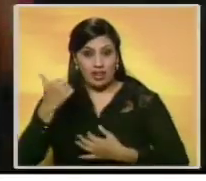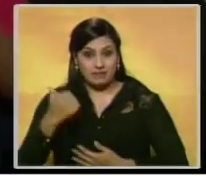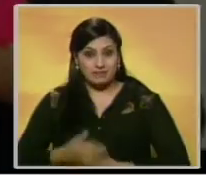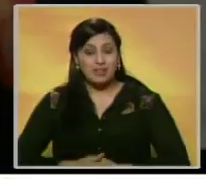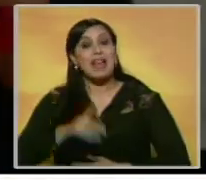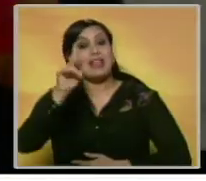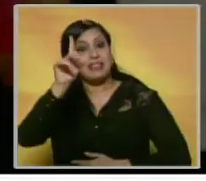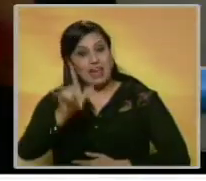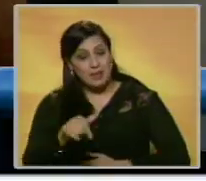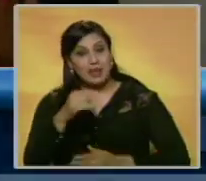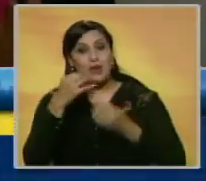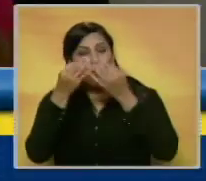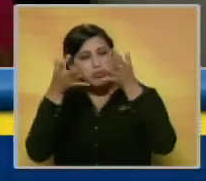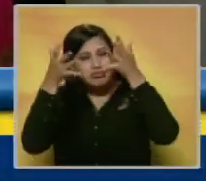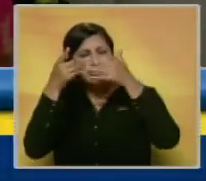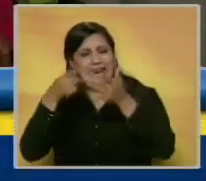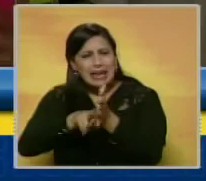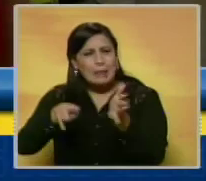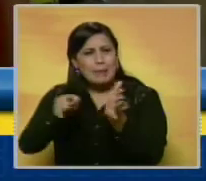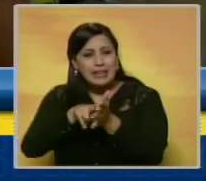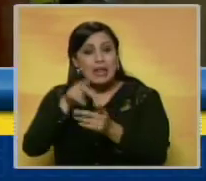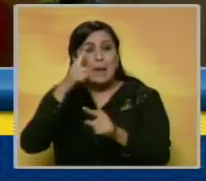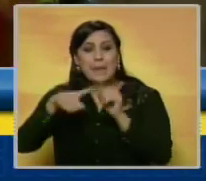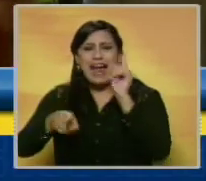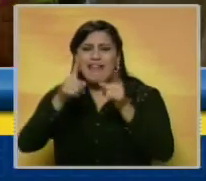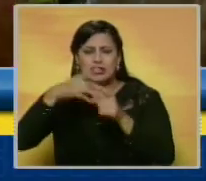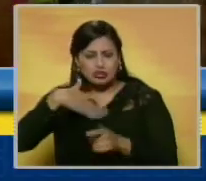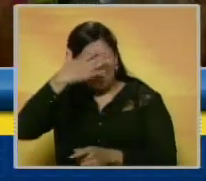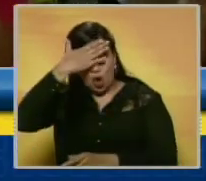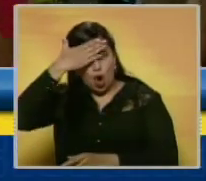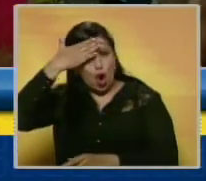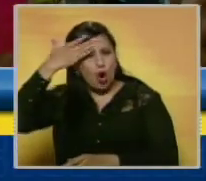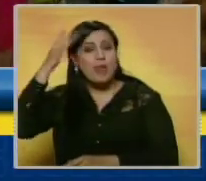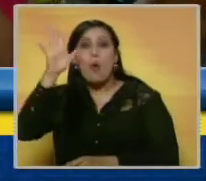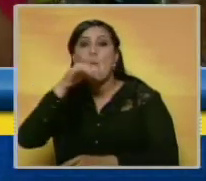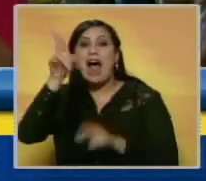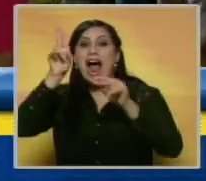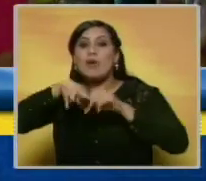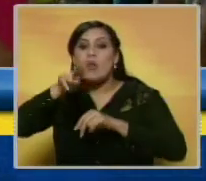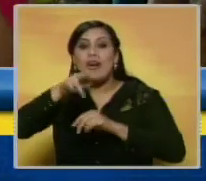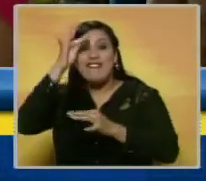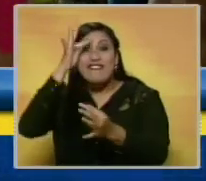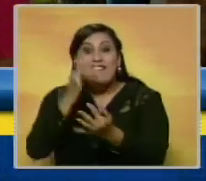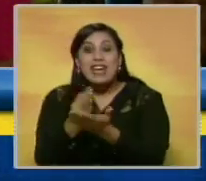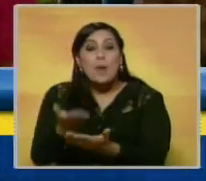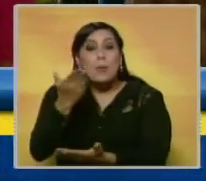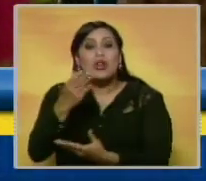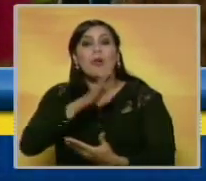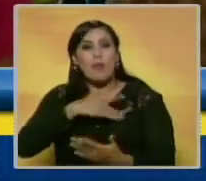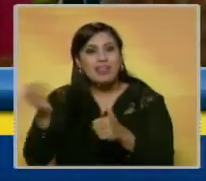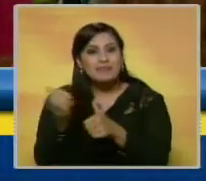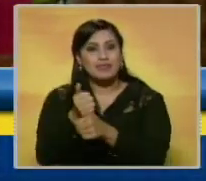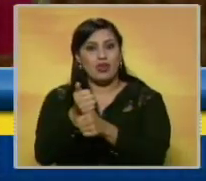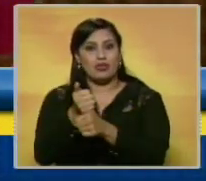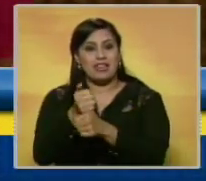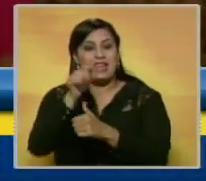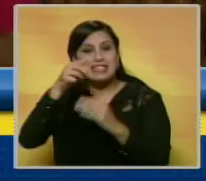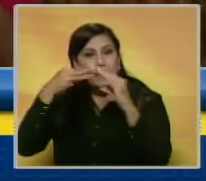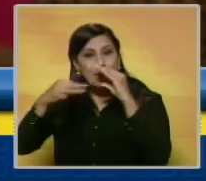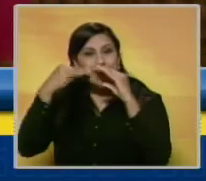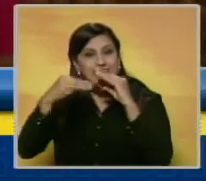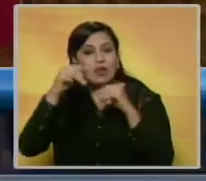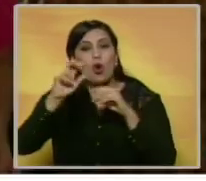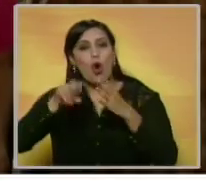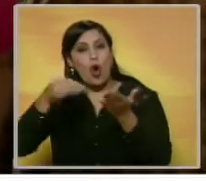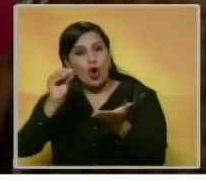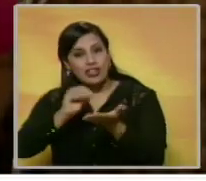Una lección que la hemos escuchado en muchísimas oportunidades, pero que a veces se nos olvida, no hay nada que con fe no se pueda lograr. Con este mensaje nosotros